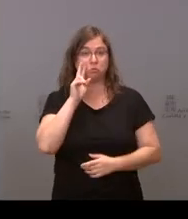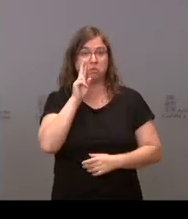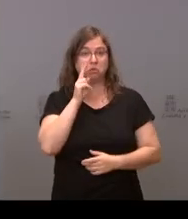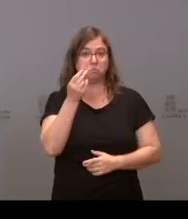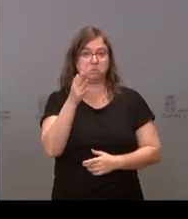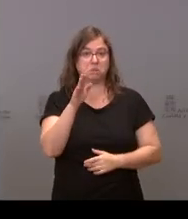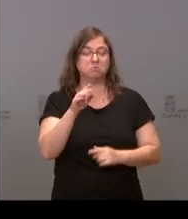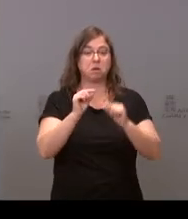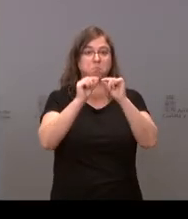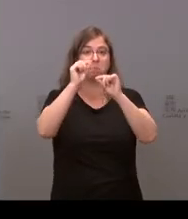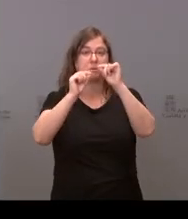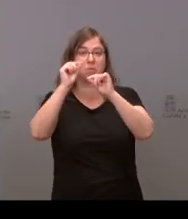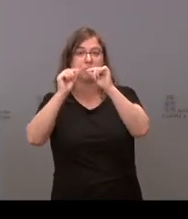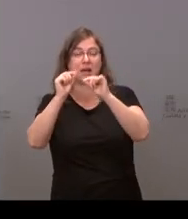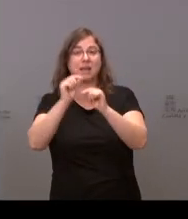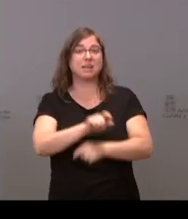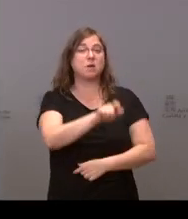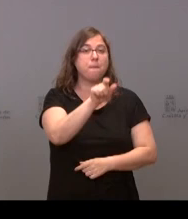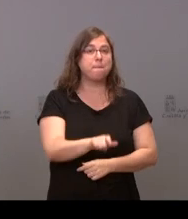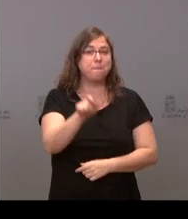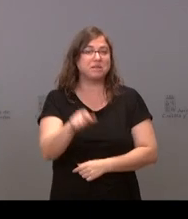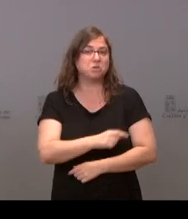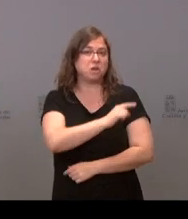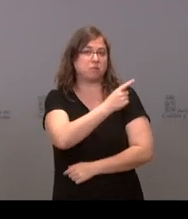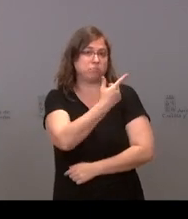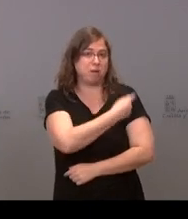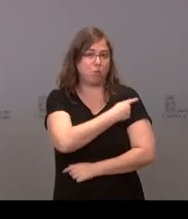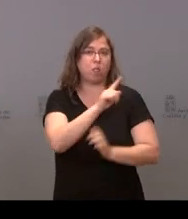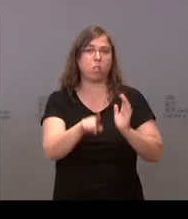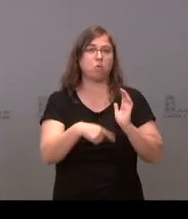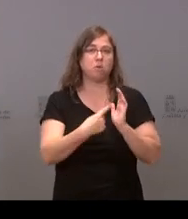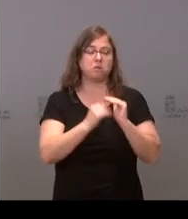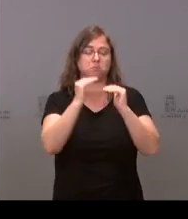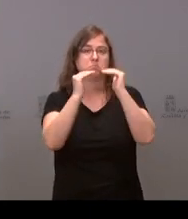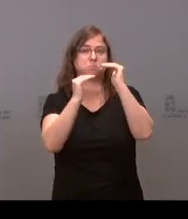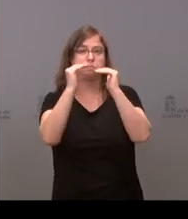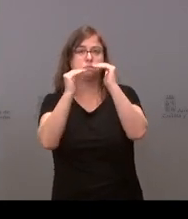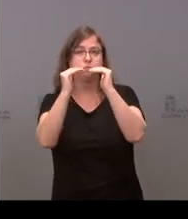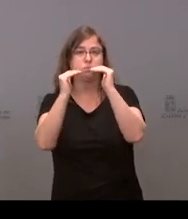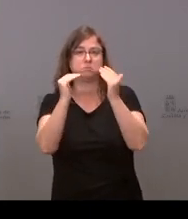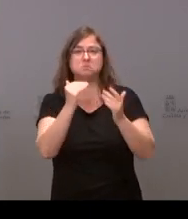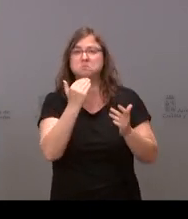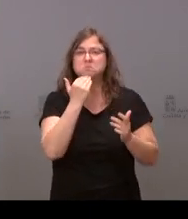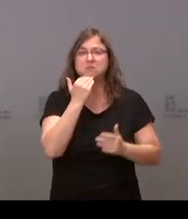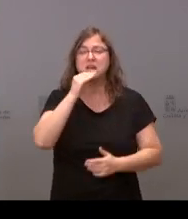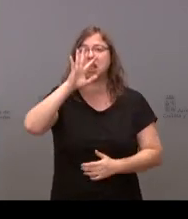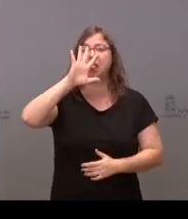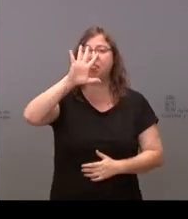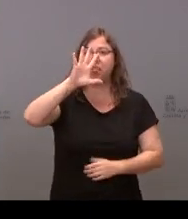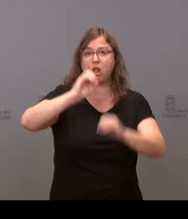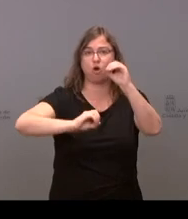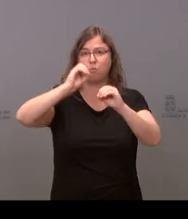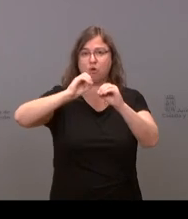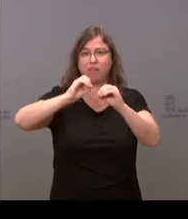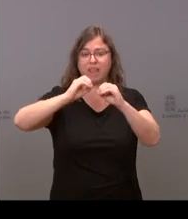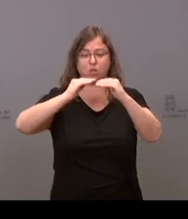el margen de población es inferior, la diferencia me parece que un 5% entre unas